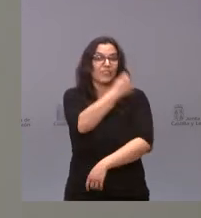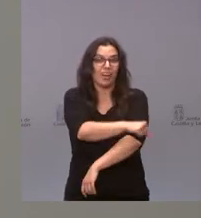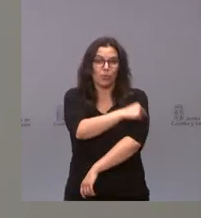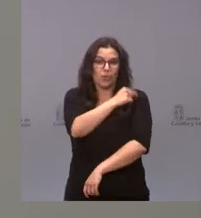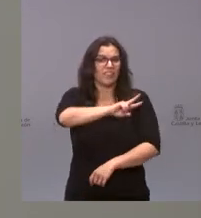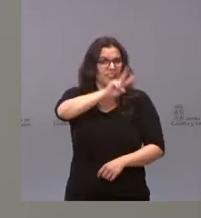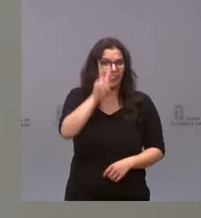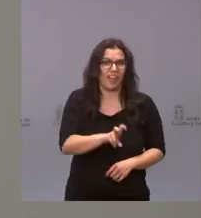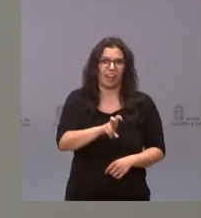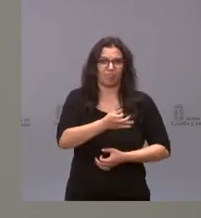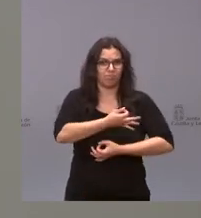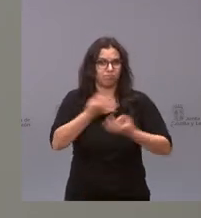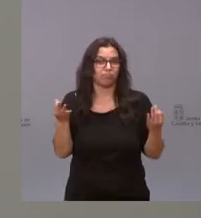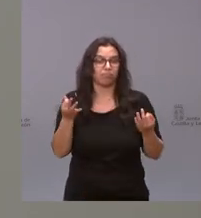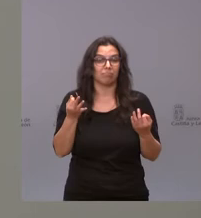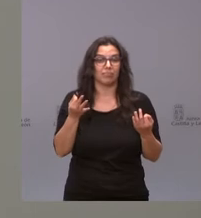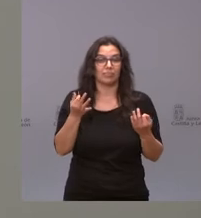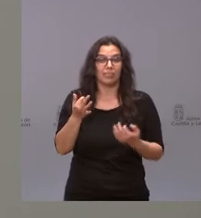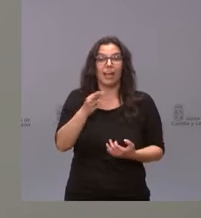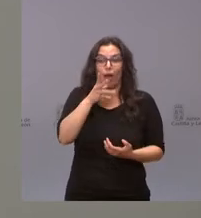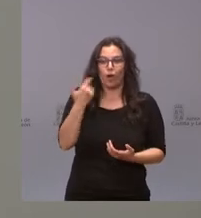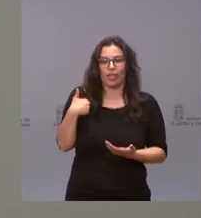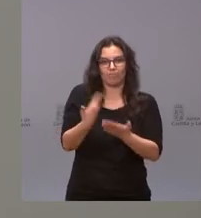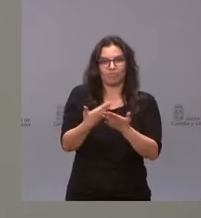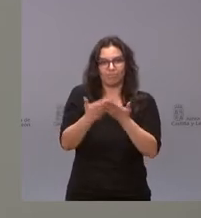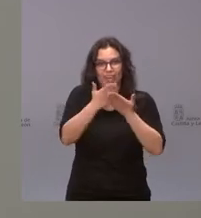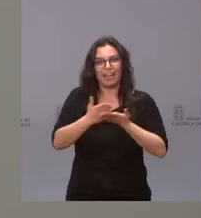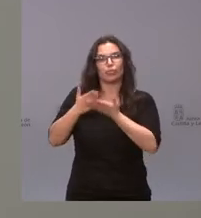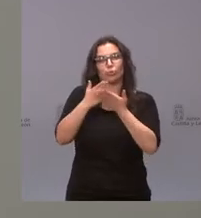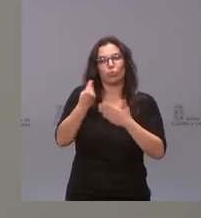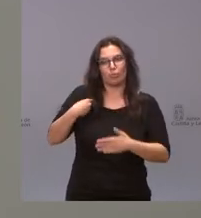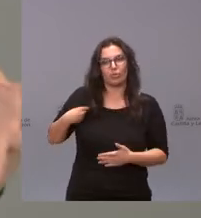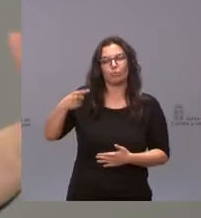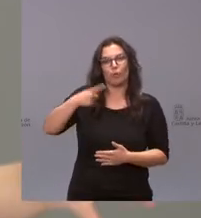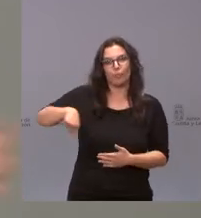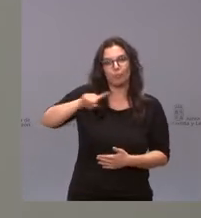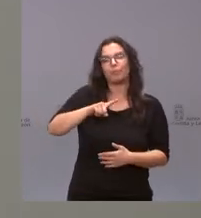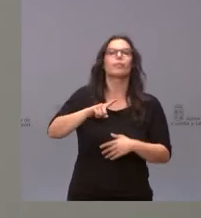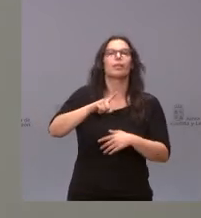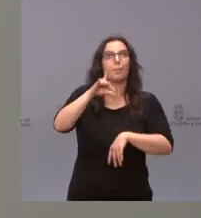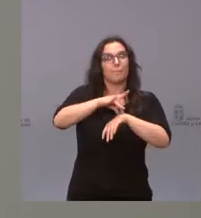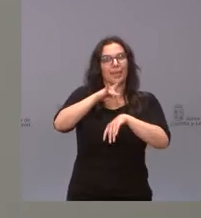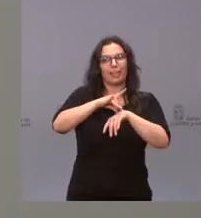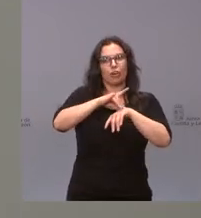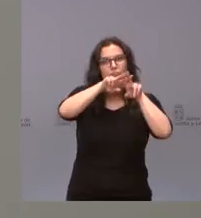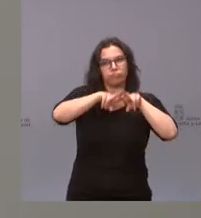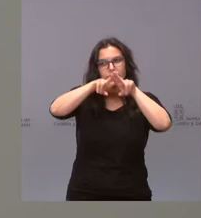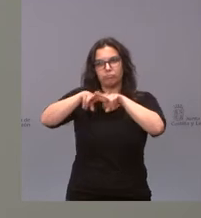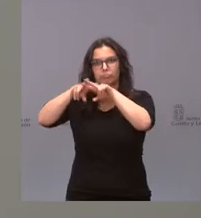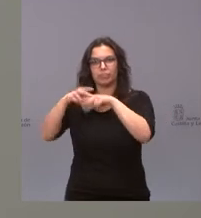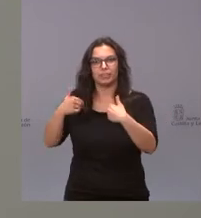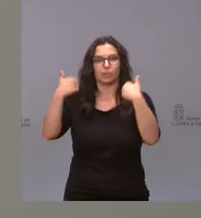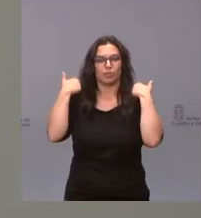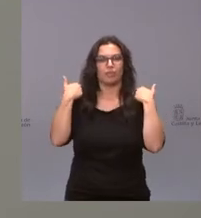funciona, pero ahora tenemos un estudio realizado por el propio personal, por el médico encargado de la